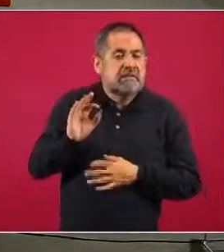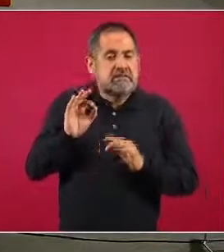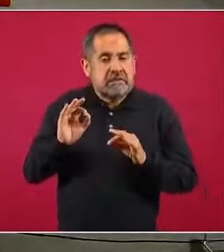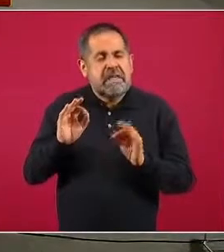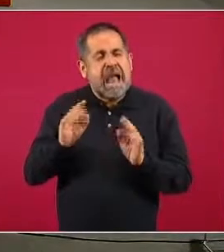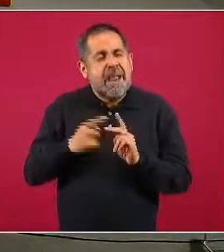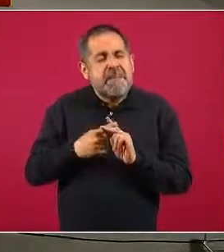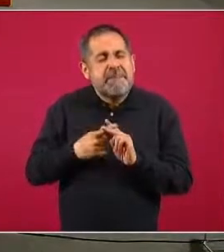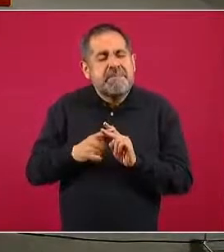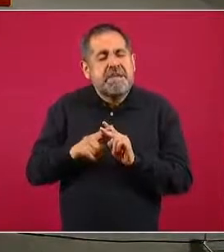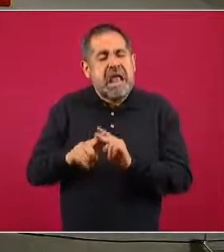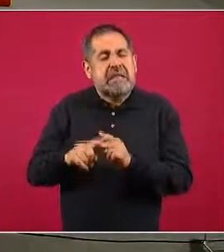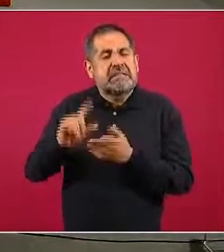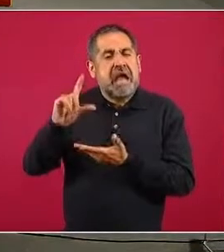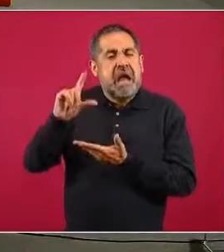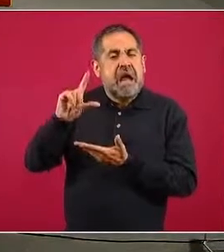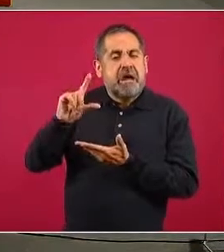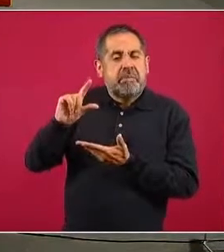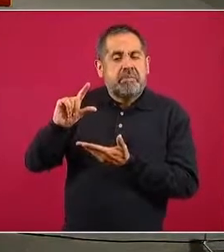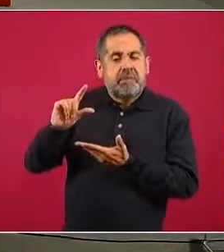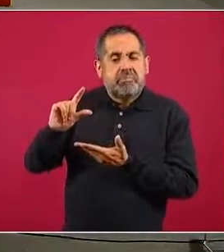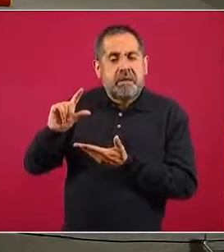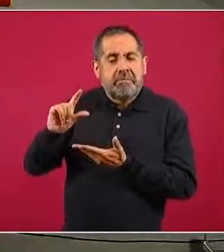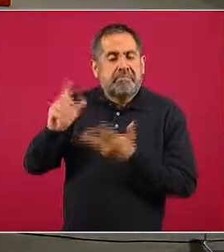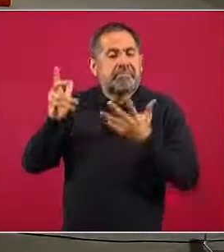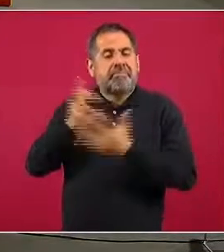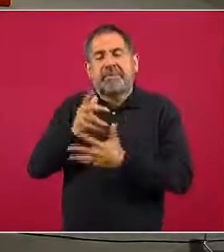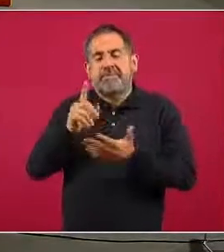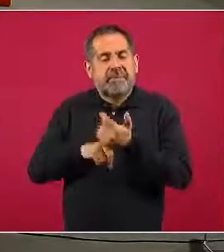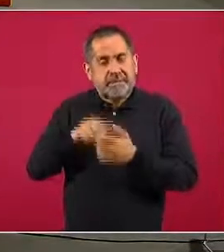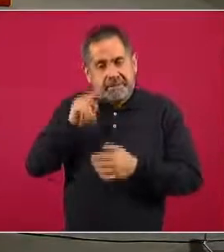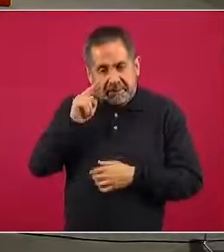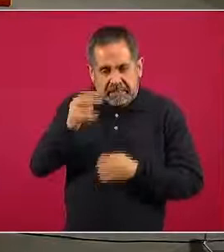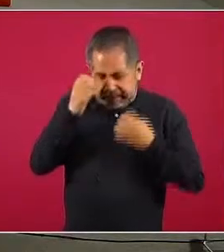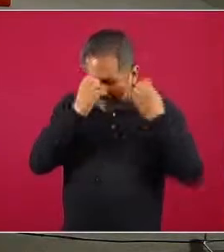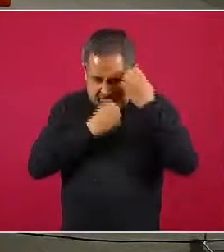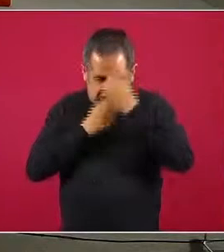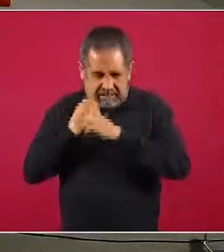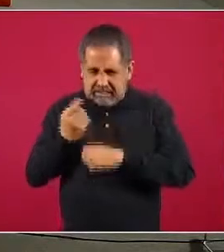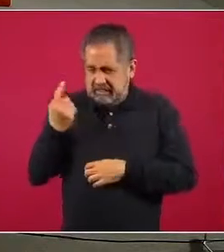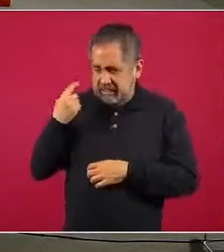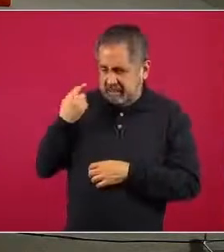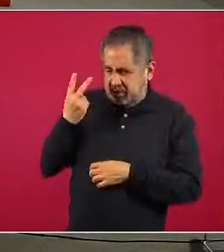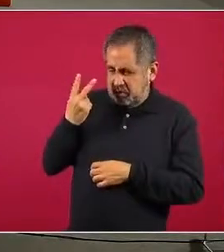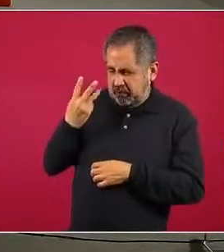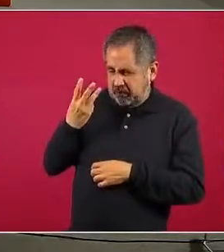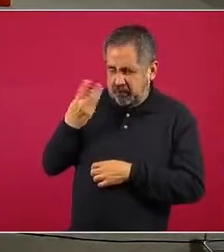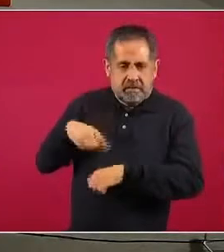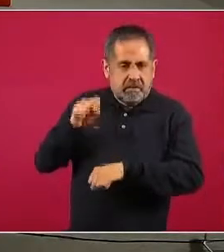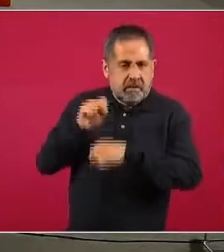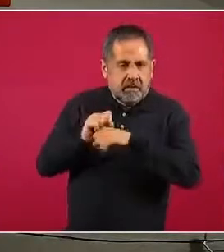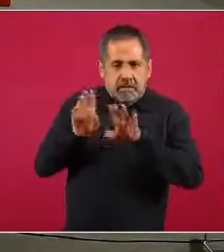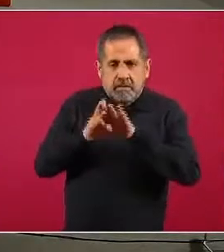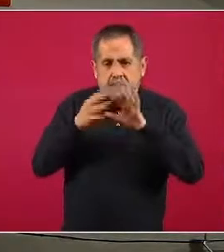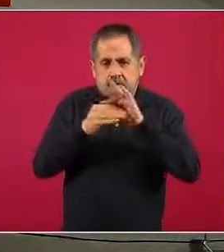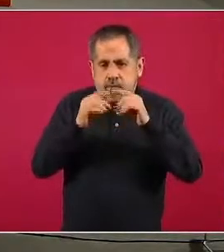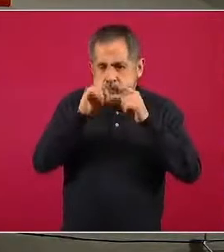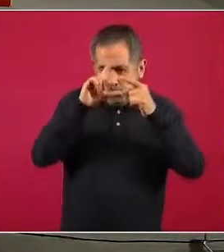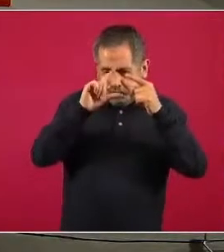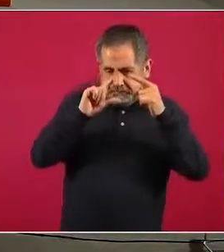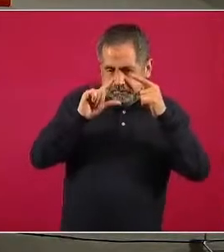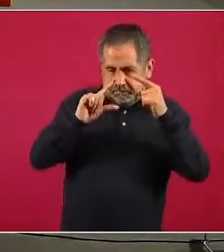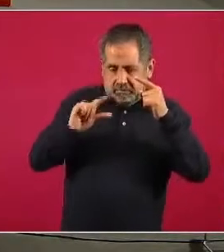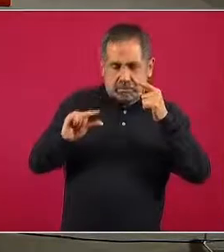descenso en la presentación de sus casos. Sin embargo, cuando vemos o analizamos las últimas dos, tres semanas, vemos que esa tendencia